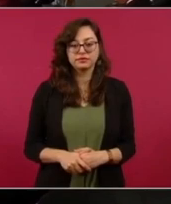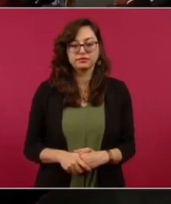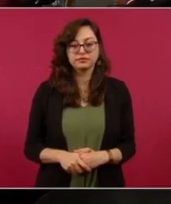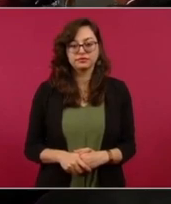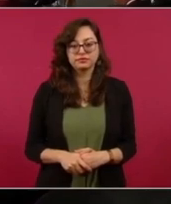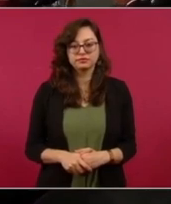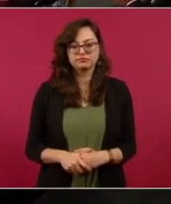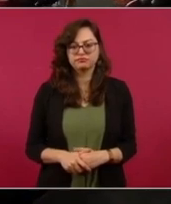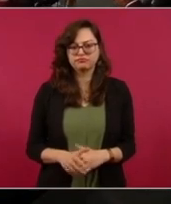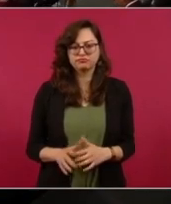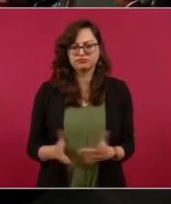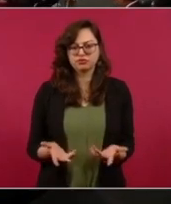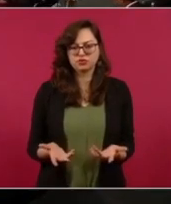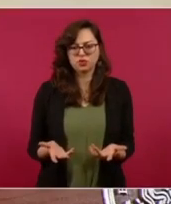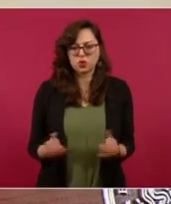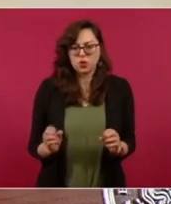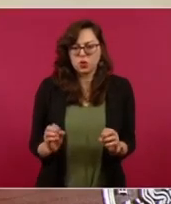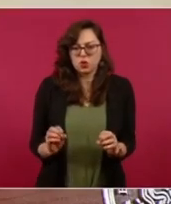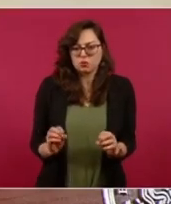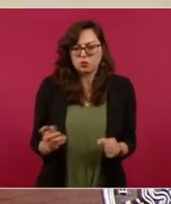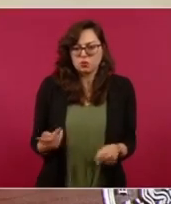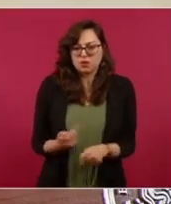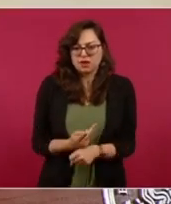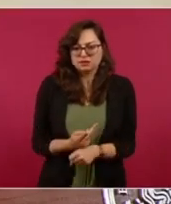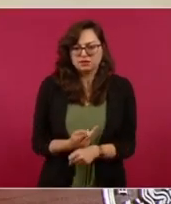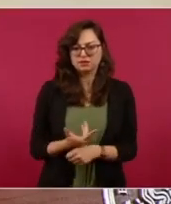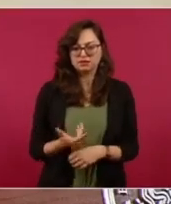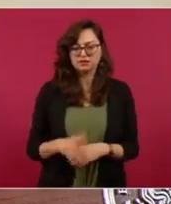¿O qué es lo que hubo en todo esto?